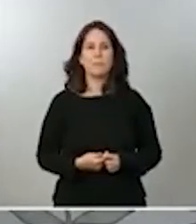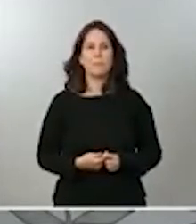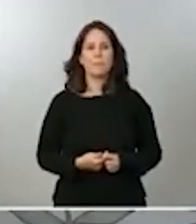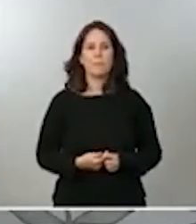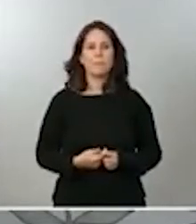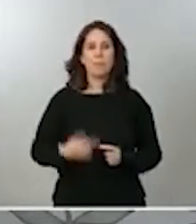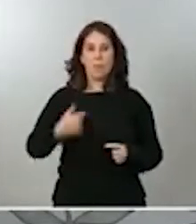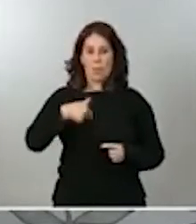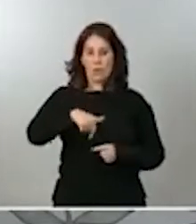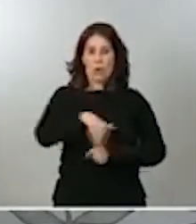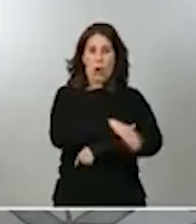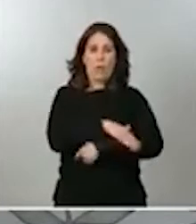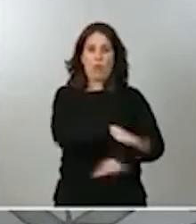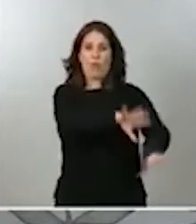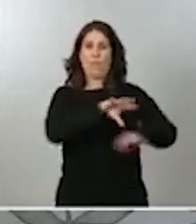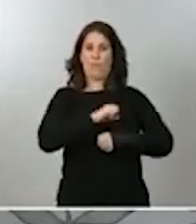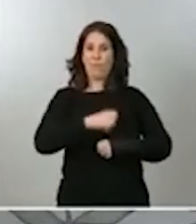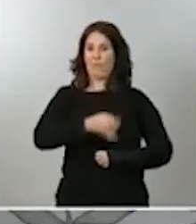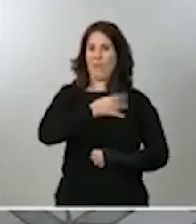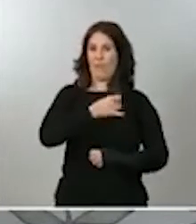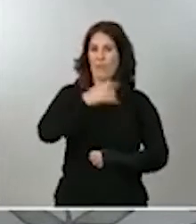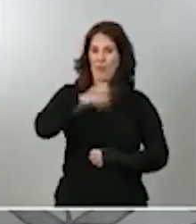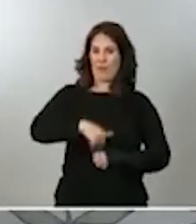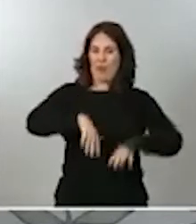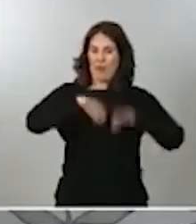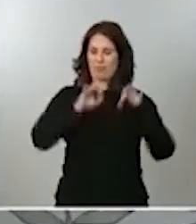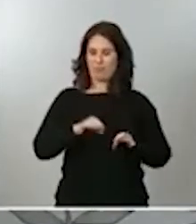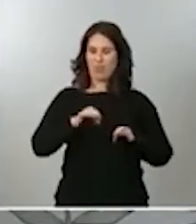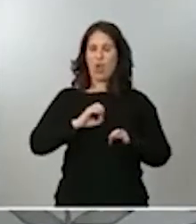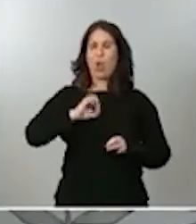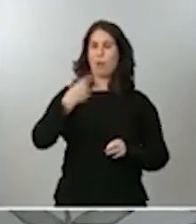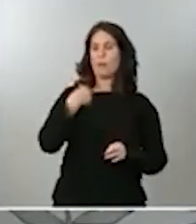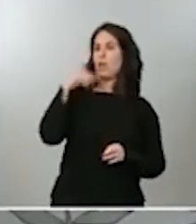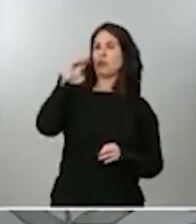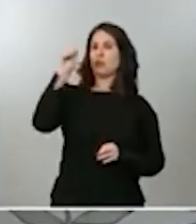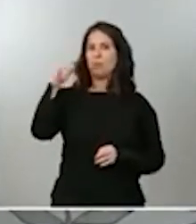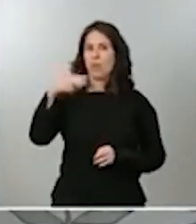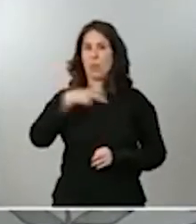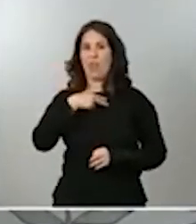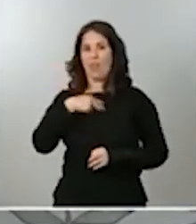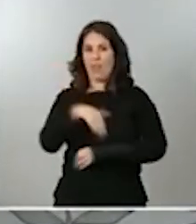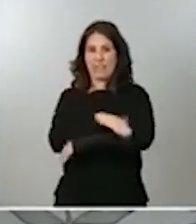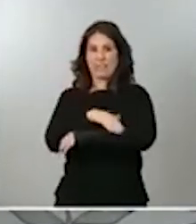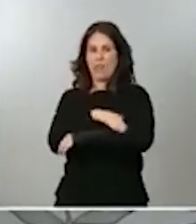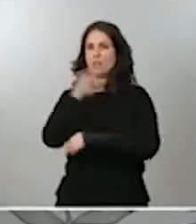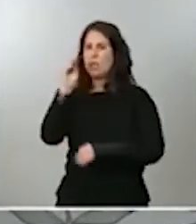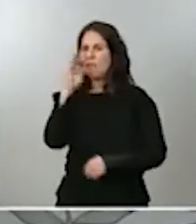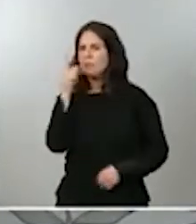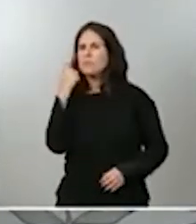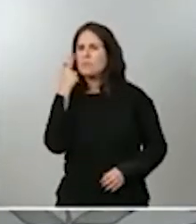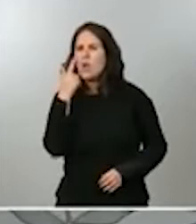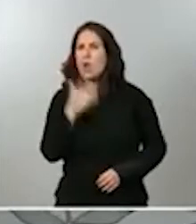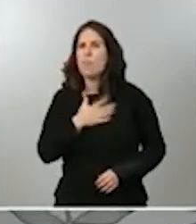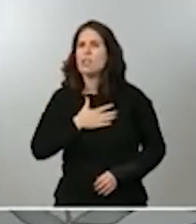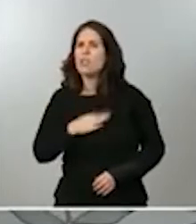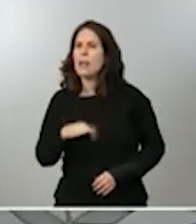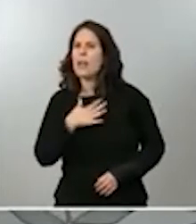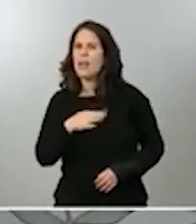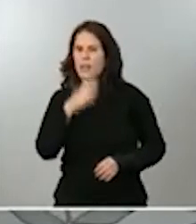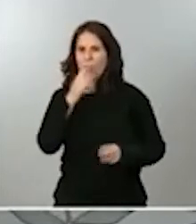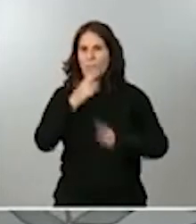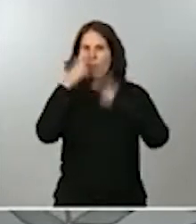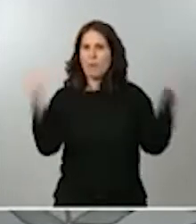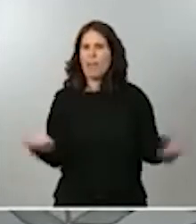primero que consultamos desde el Ministerio de Hacienda a la Abogacía del Estado fue justamente la posibilidad de publicar la lista de amnistiados